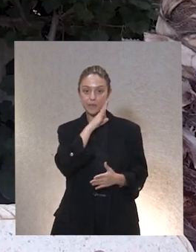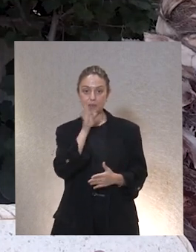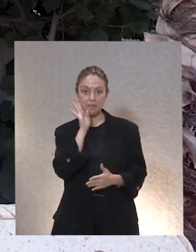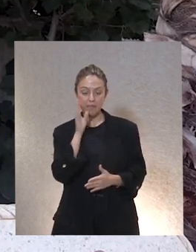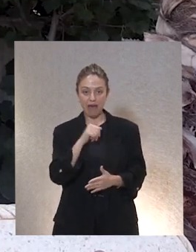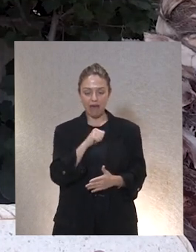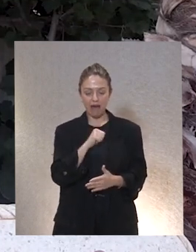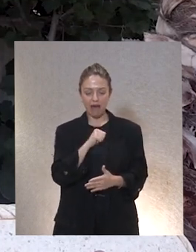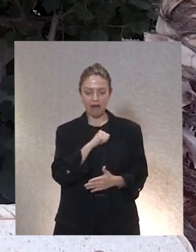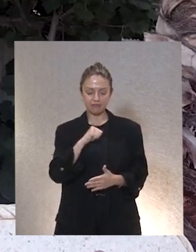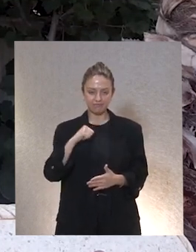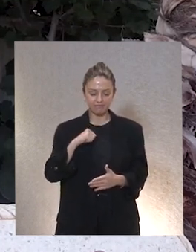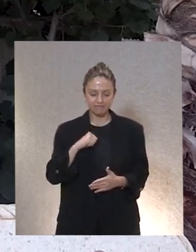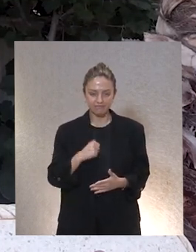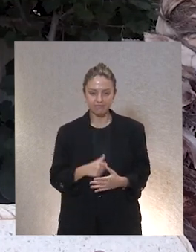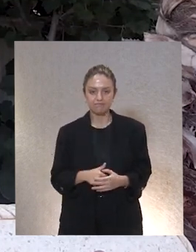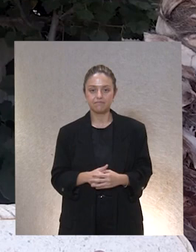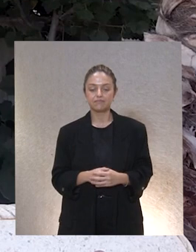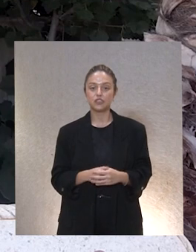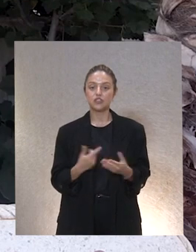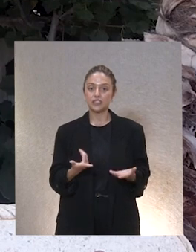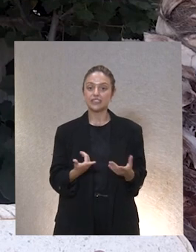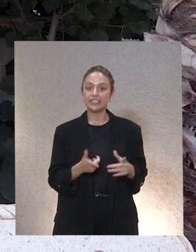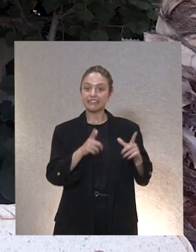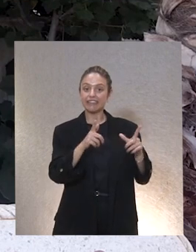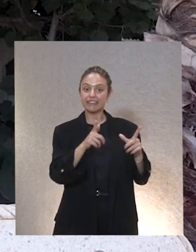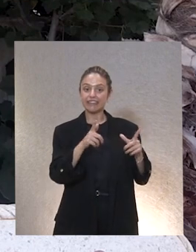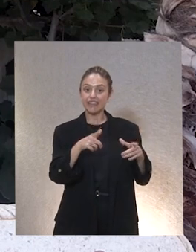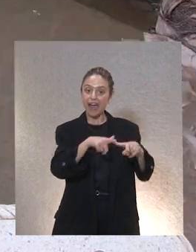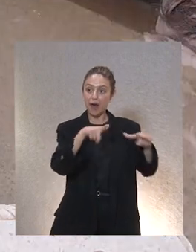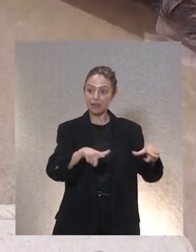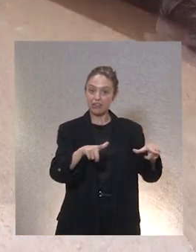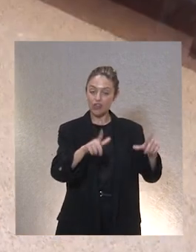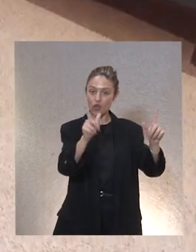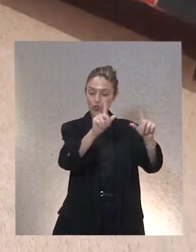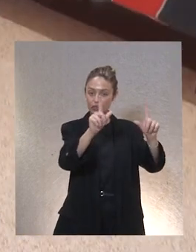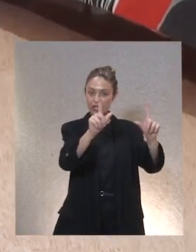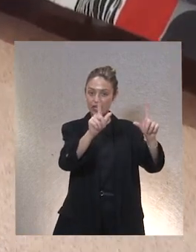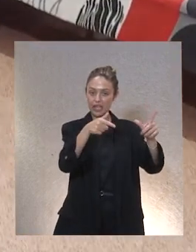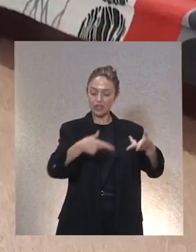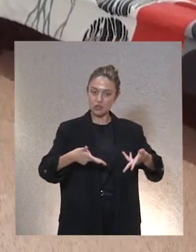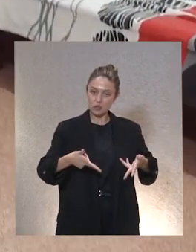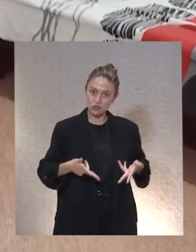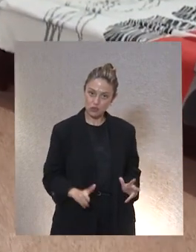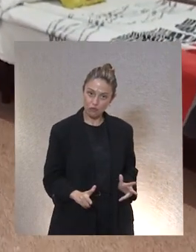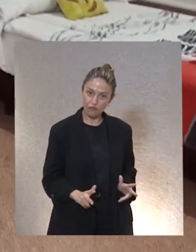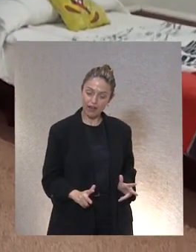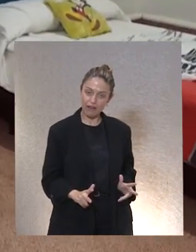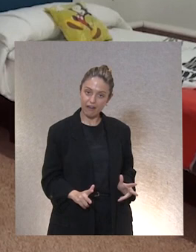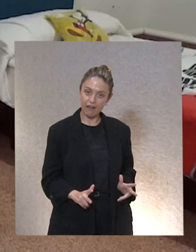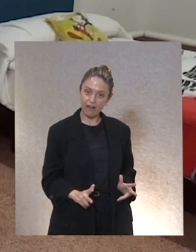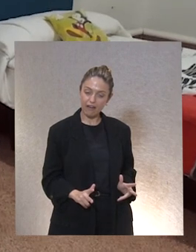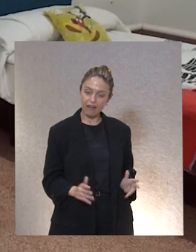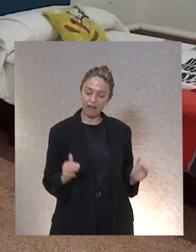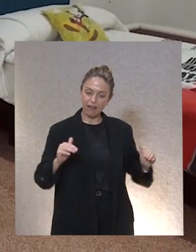pues se puso una televisión en su habitación y un sofá para que pudiera estar con su